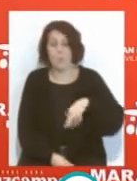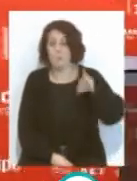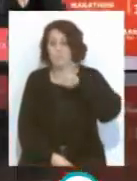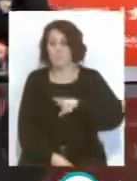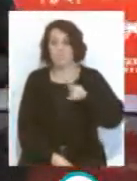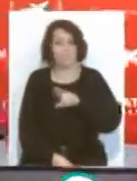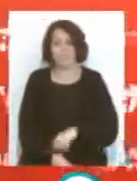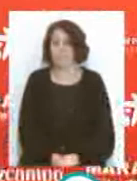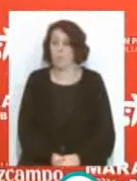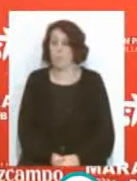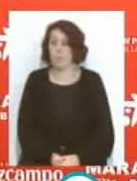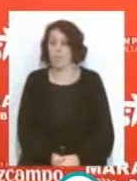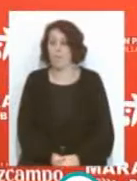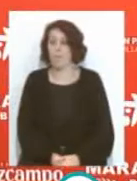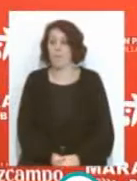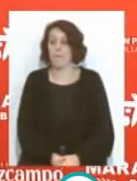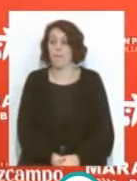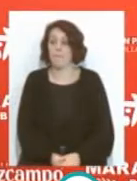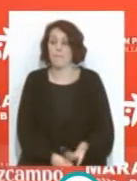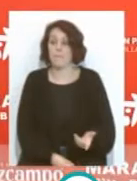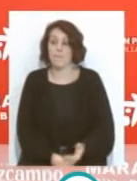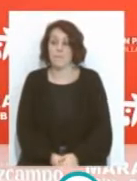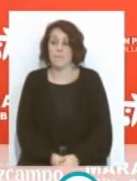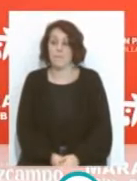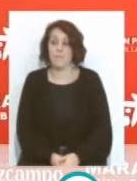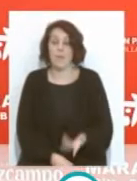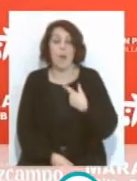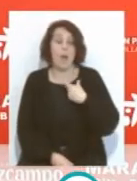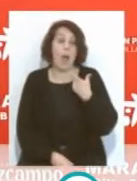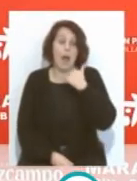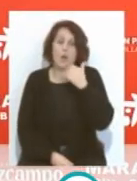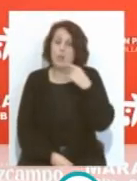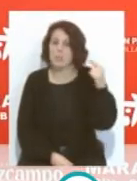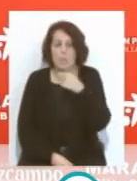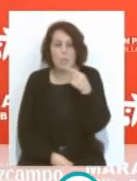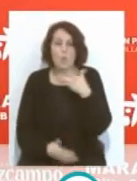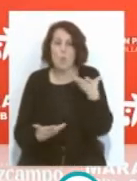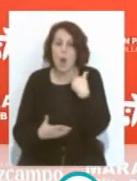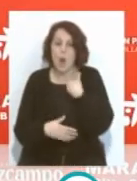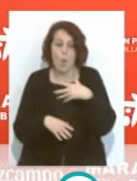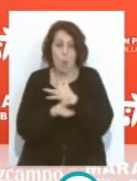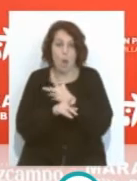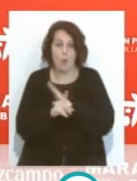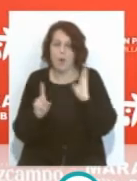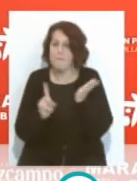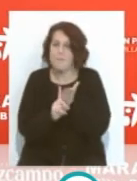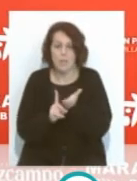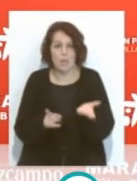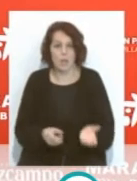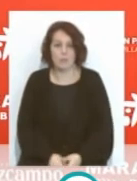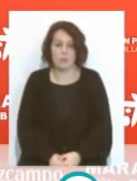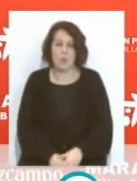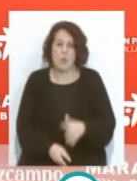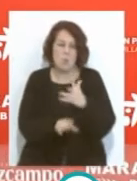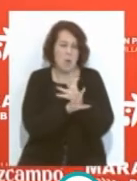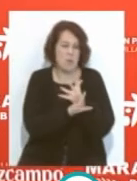a repetir La nota negativa no muy negativa es la lesión de Lucas bueno nadie se me escapa el